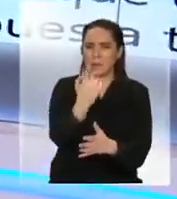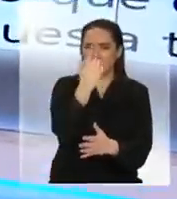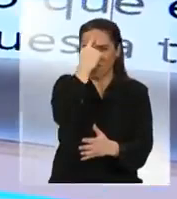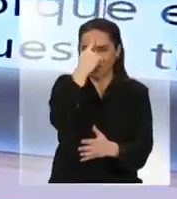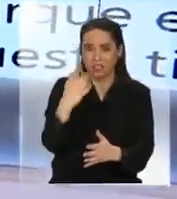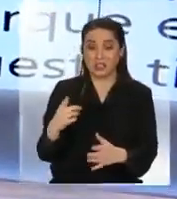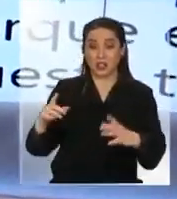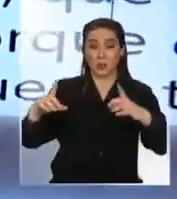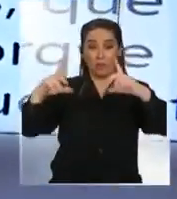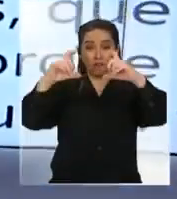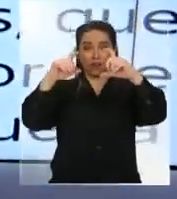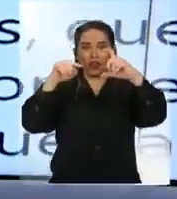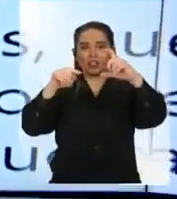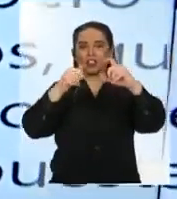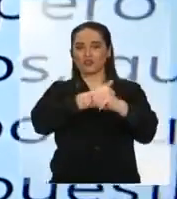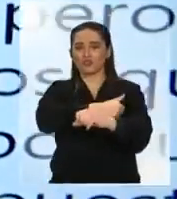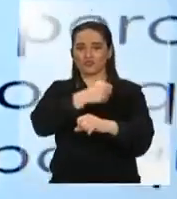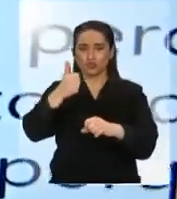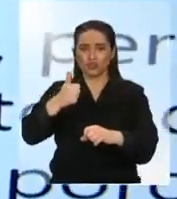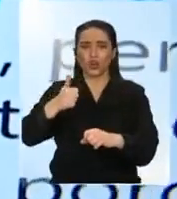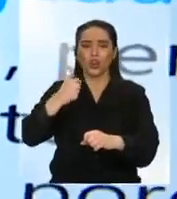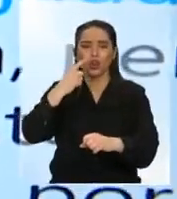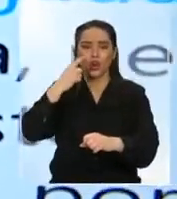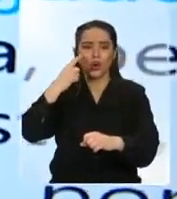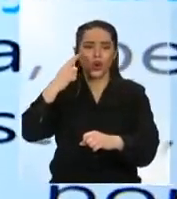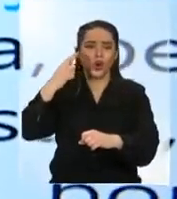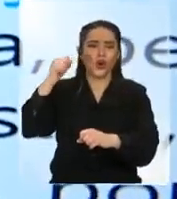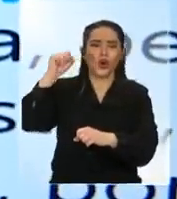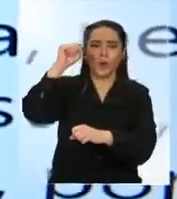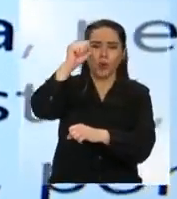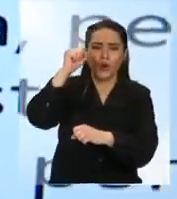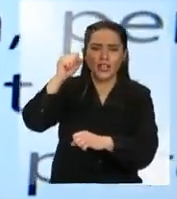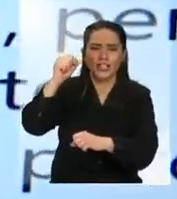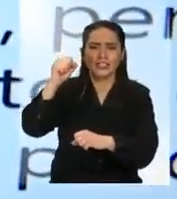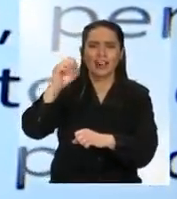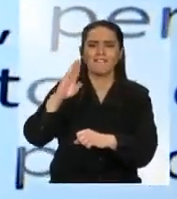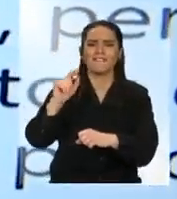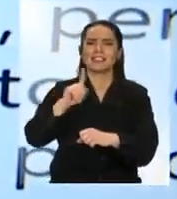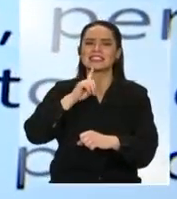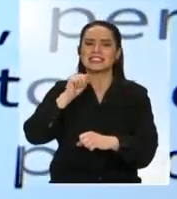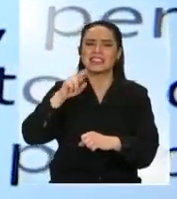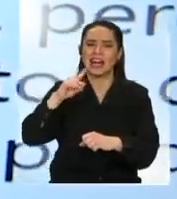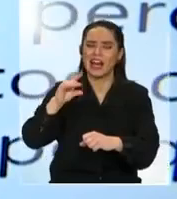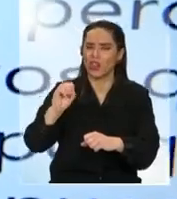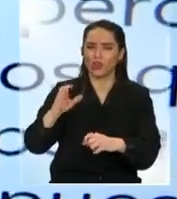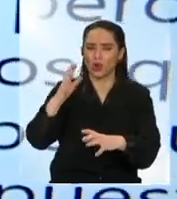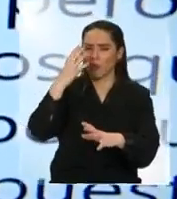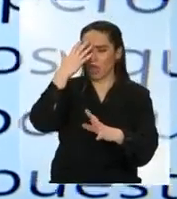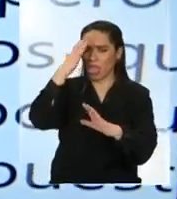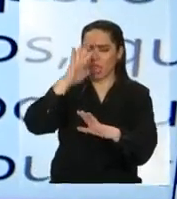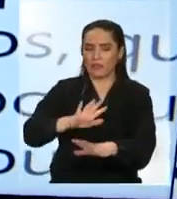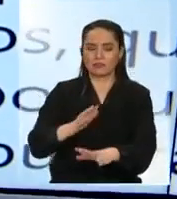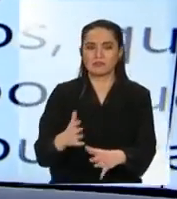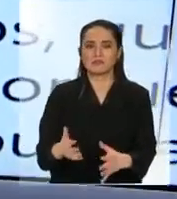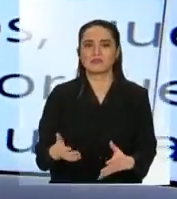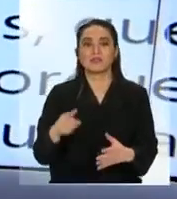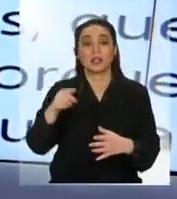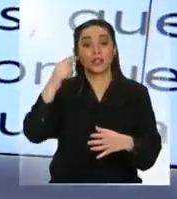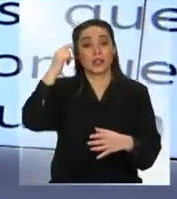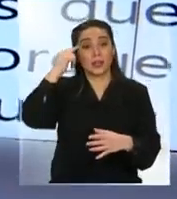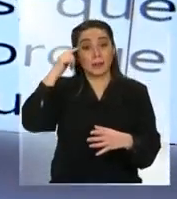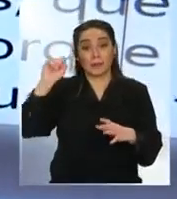el contenido del tuit, ¿no? Todos los comunistas son bastardos. Una de las cosas que vamos a hacer en nuestro gobierno, ¿no? Es hacer una ley